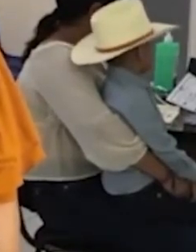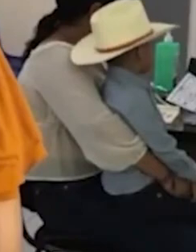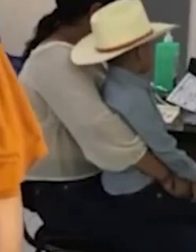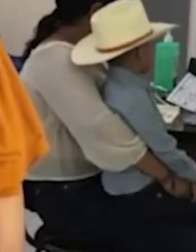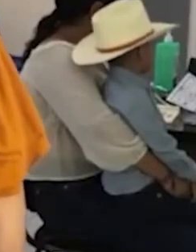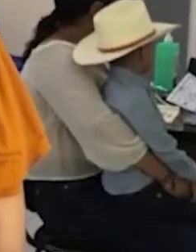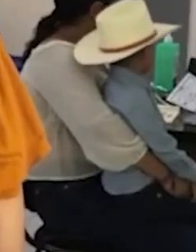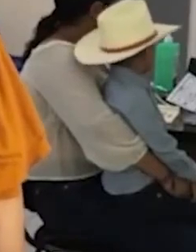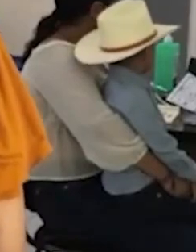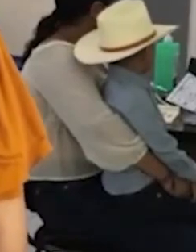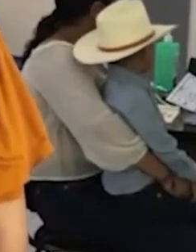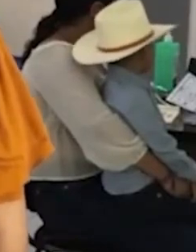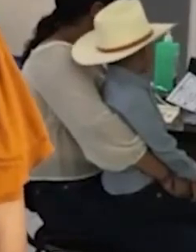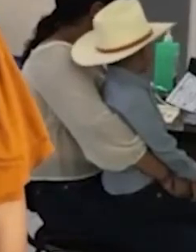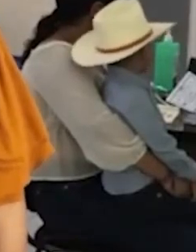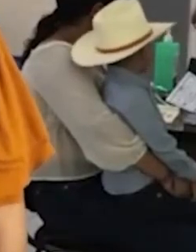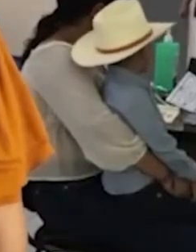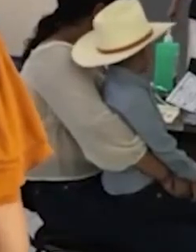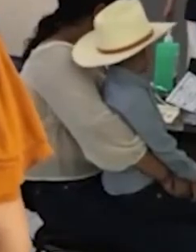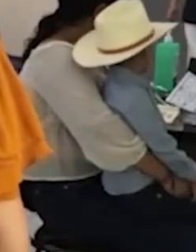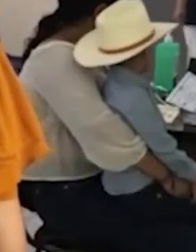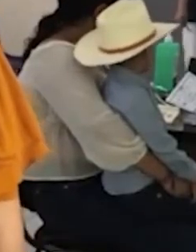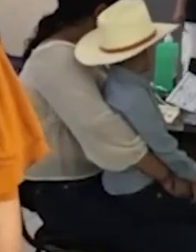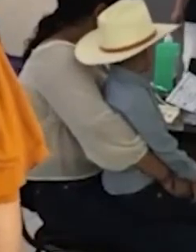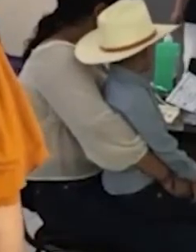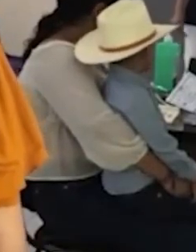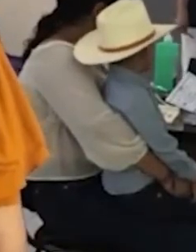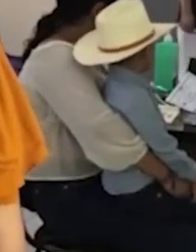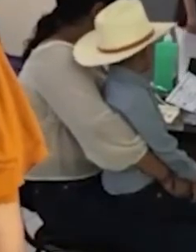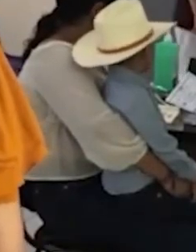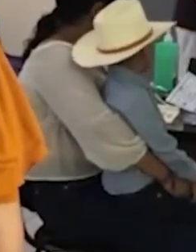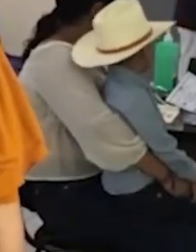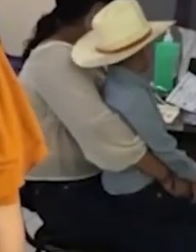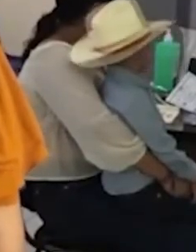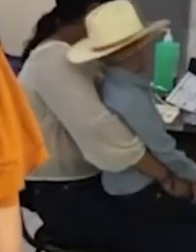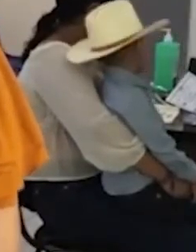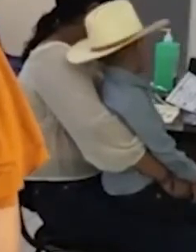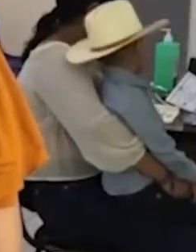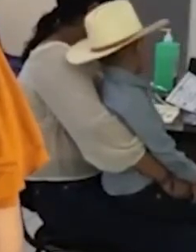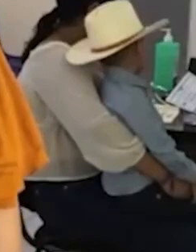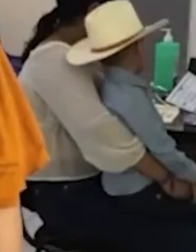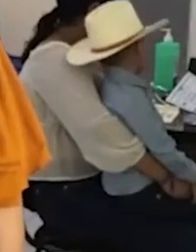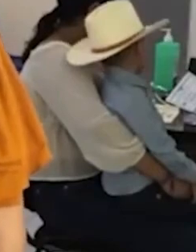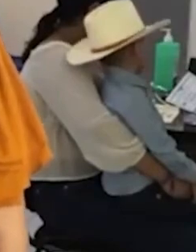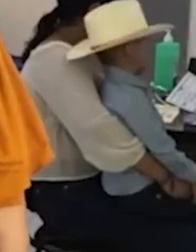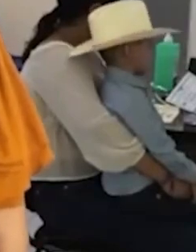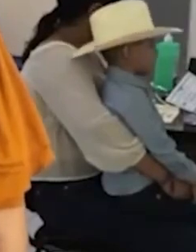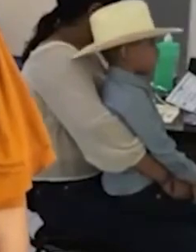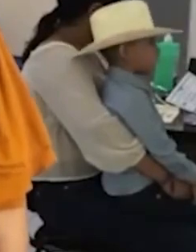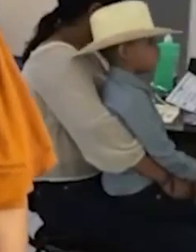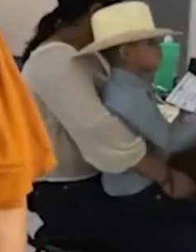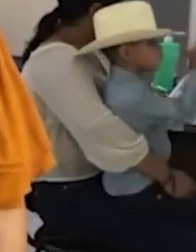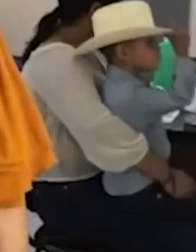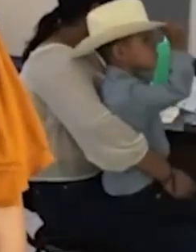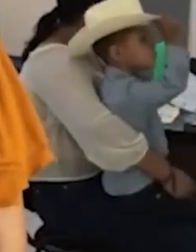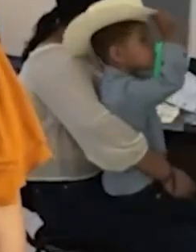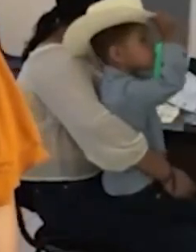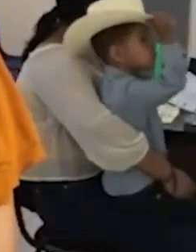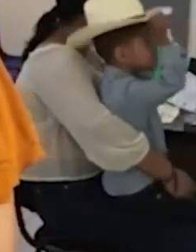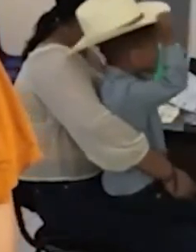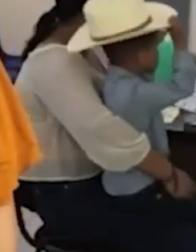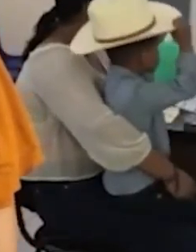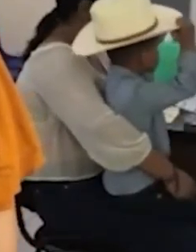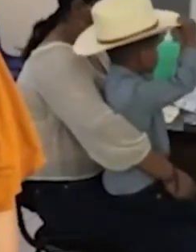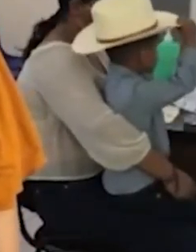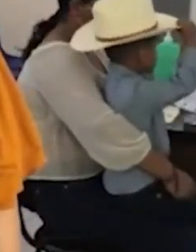fue mucho mejor a como la estábamos viviendo. Cuando acudimos a recibir una atención médica y encontramos